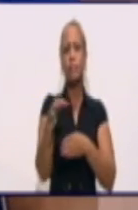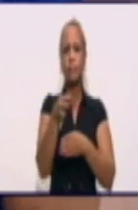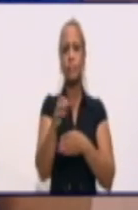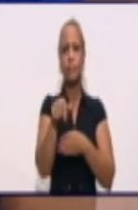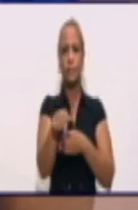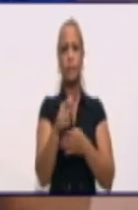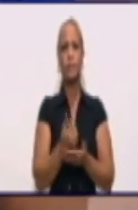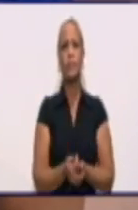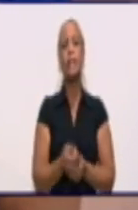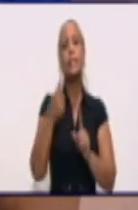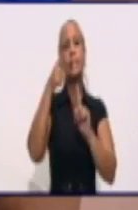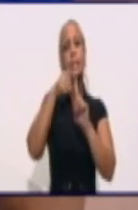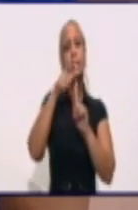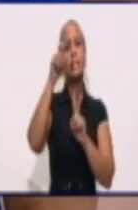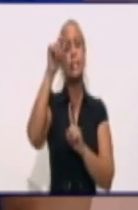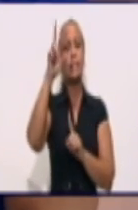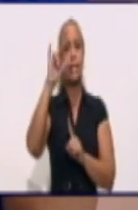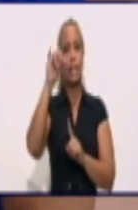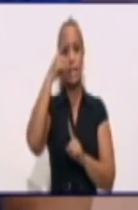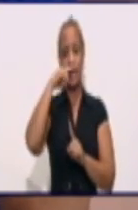Trinidad. Vamos a hacer una pausa musical.